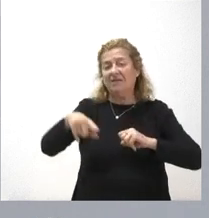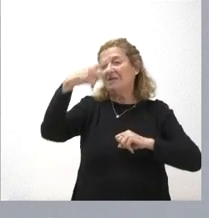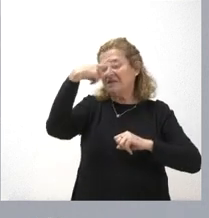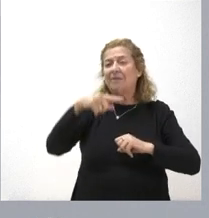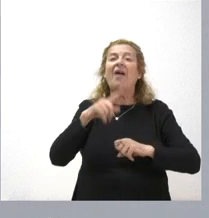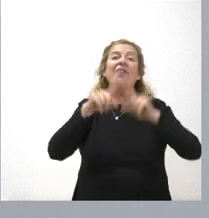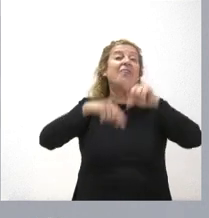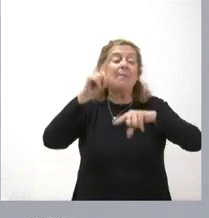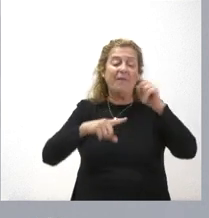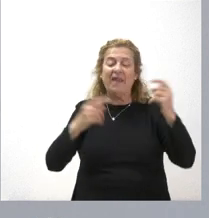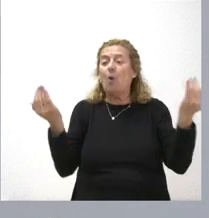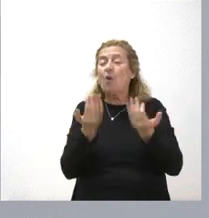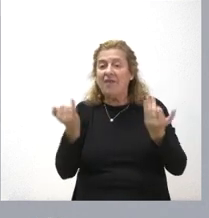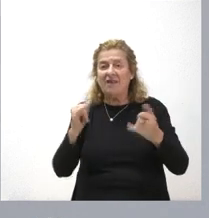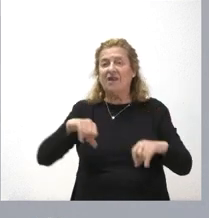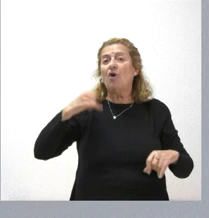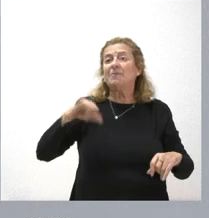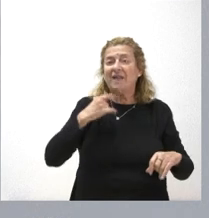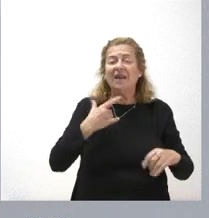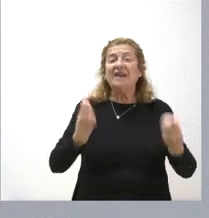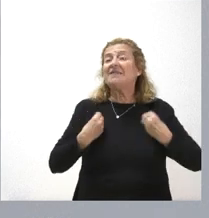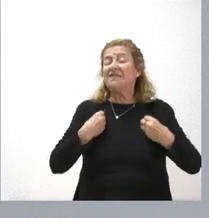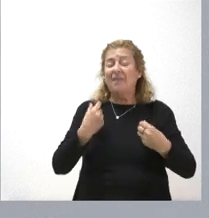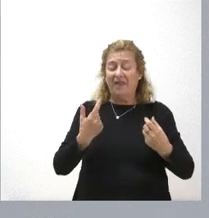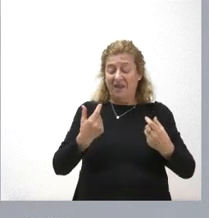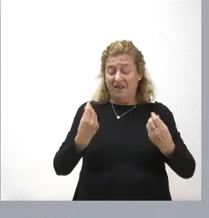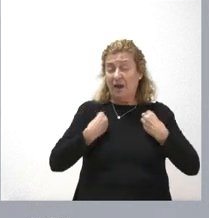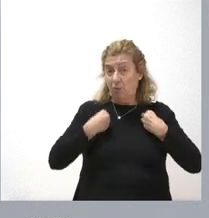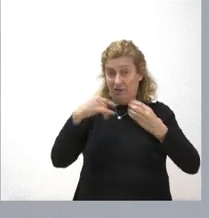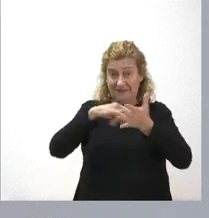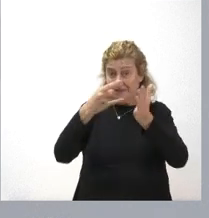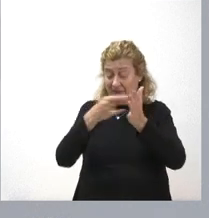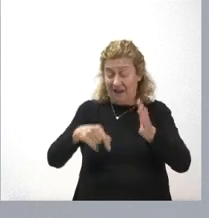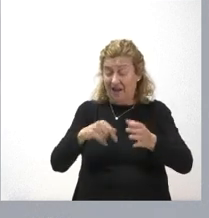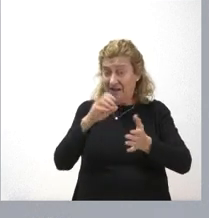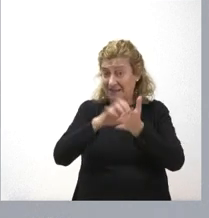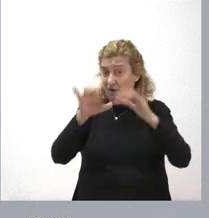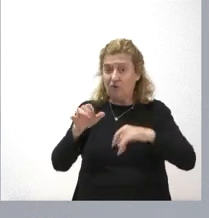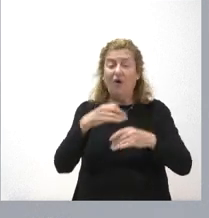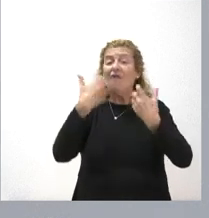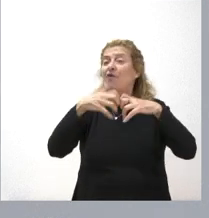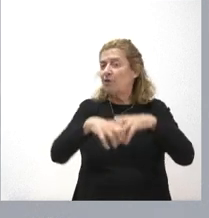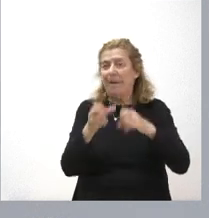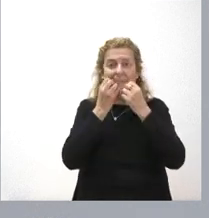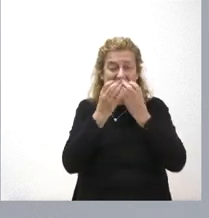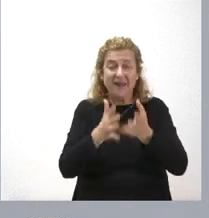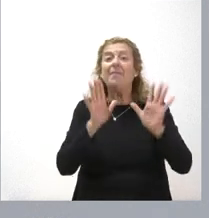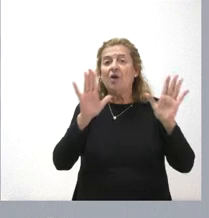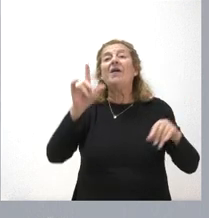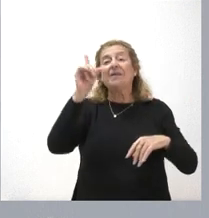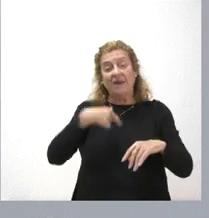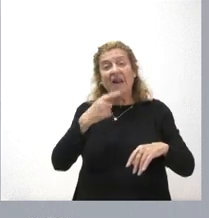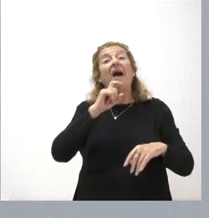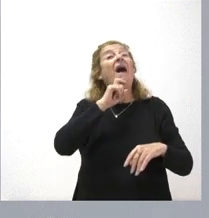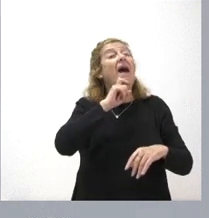y hospitalizaciones, el sistema de salud de la comunidad está funcionando adecuadamente, lo que no impide recordar la necesidad de tomar